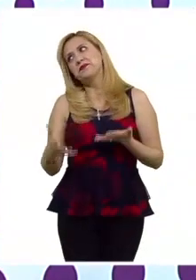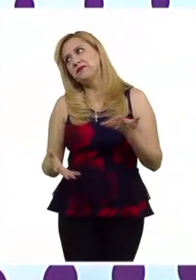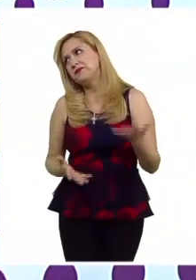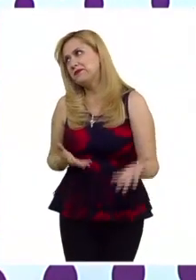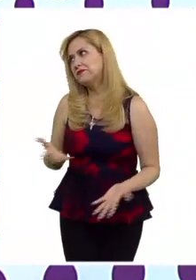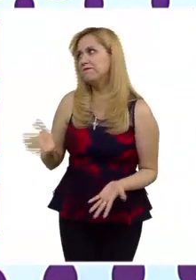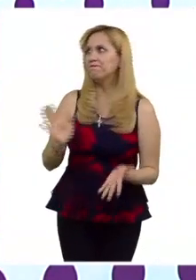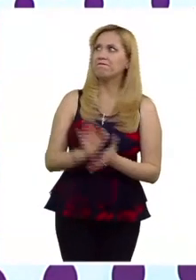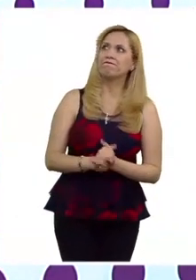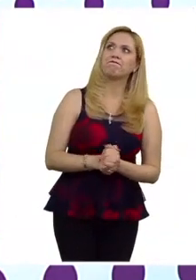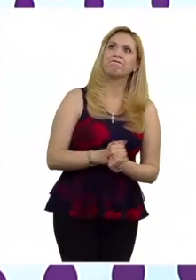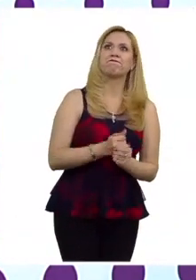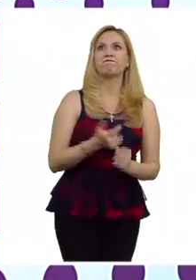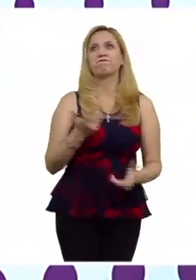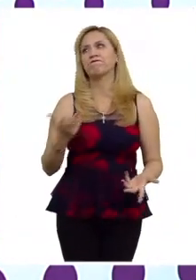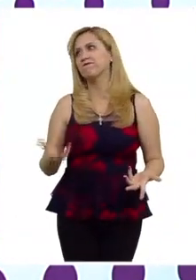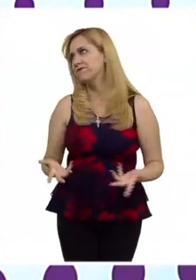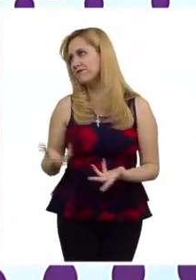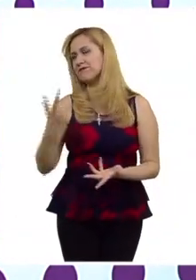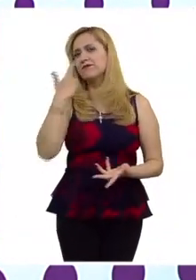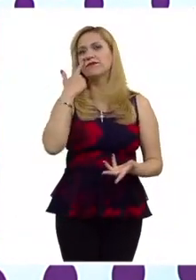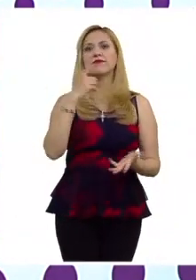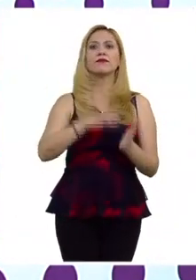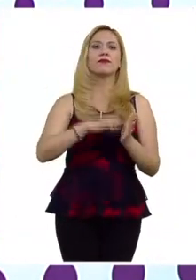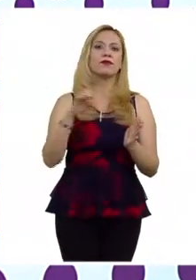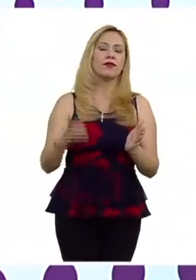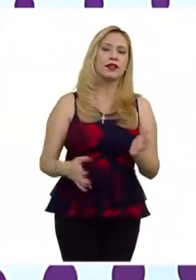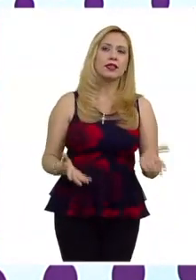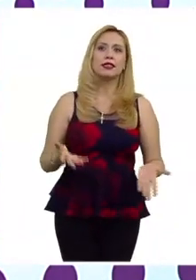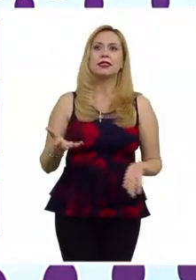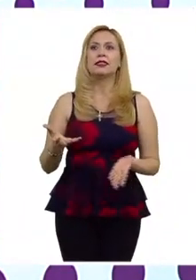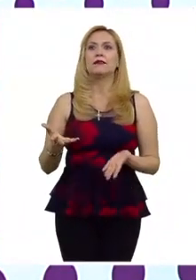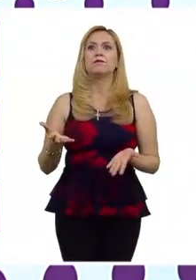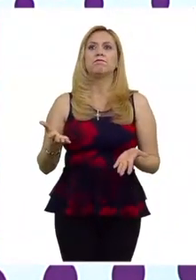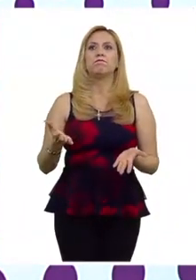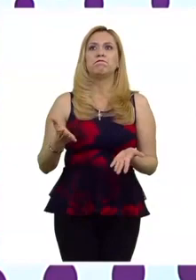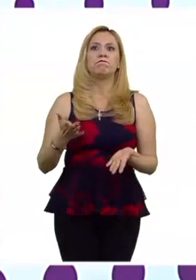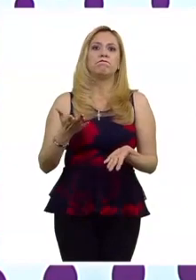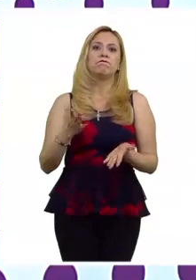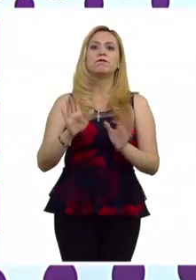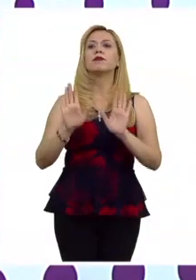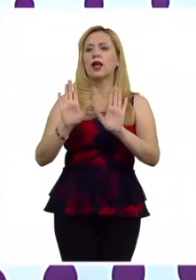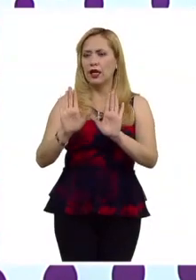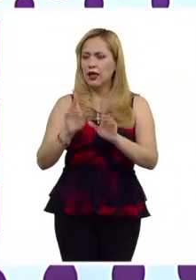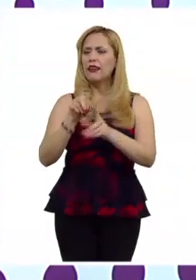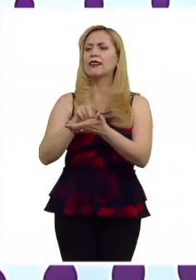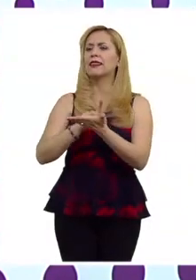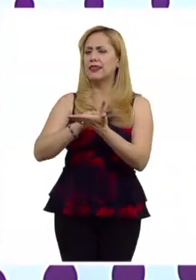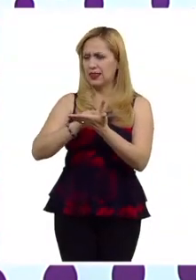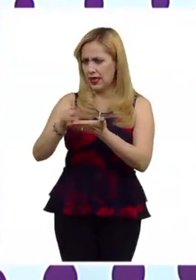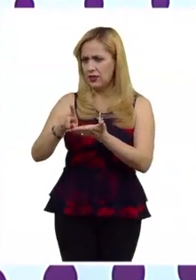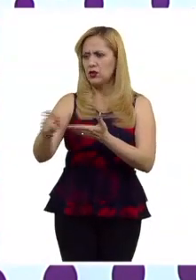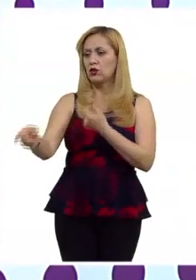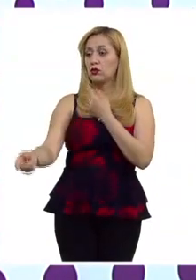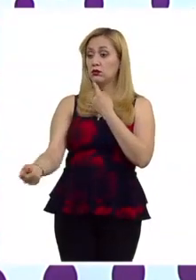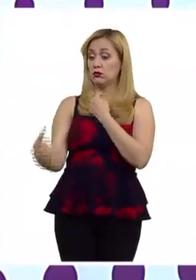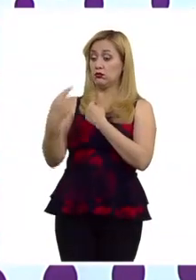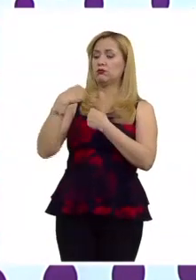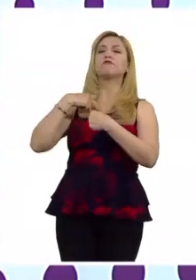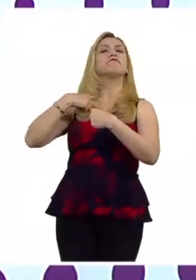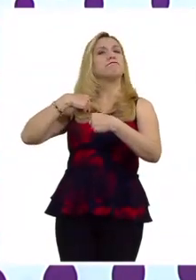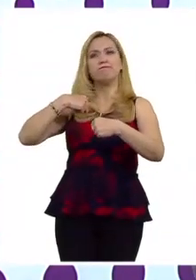como puede ser incluso en un caso particular el derecho de réplica hasta sanciones